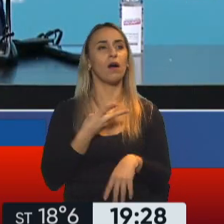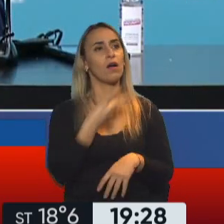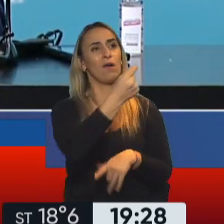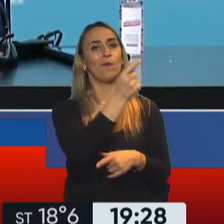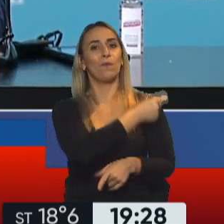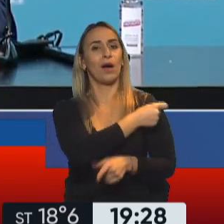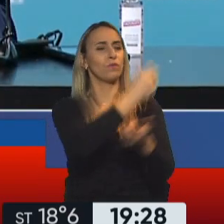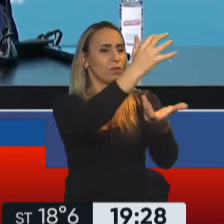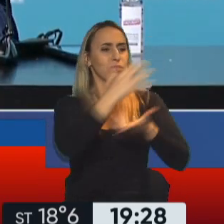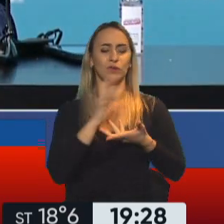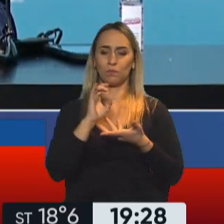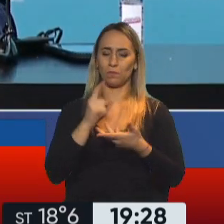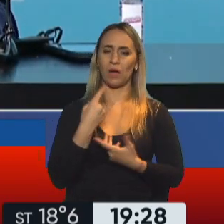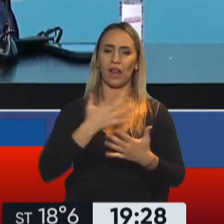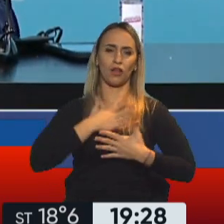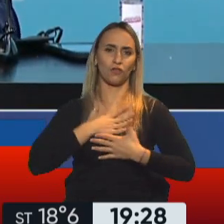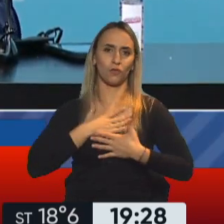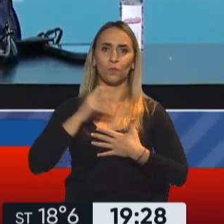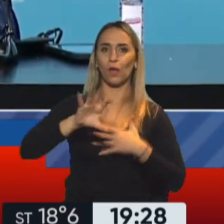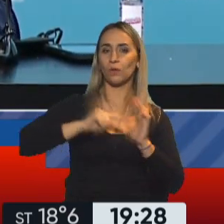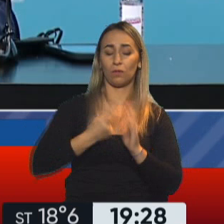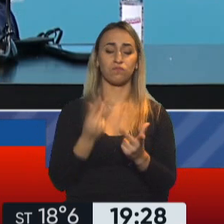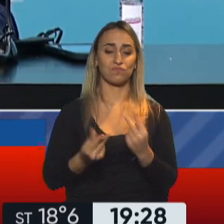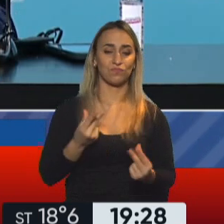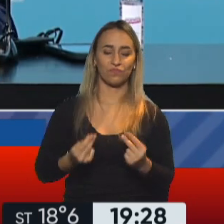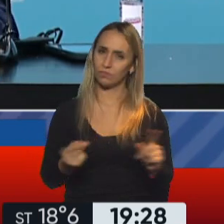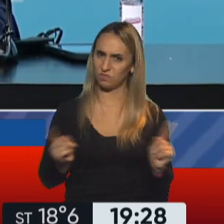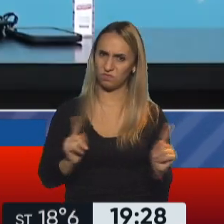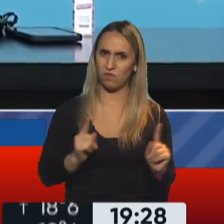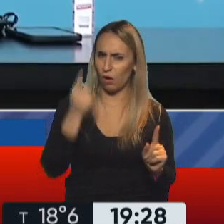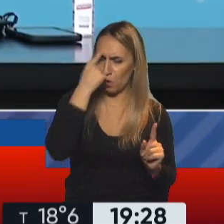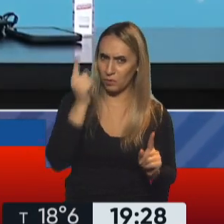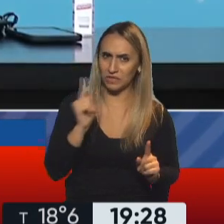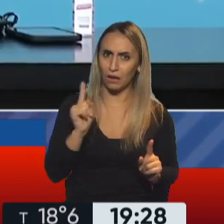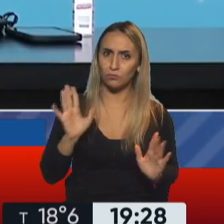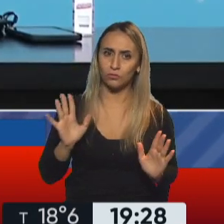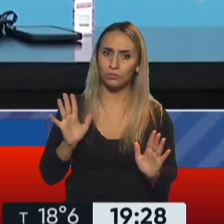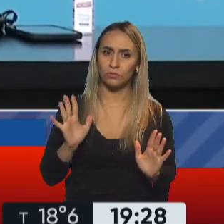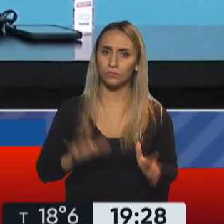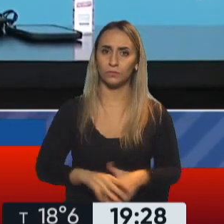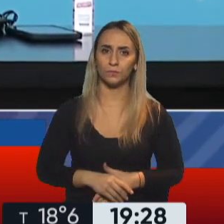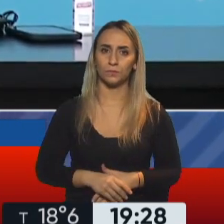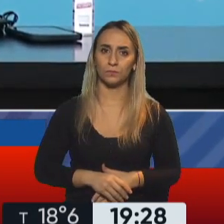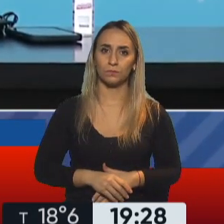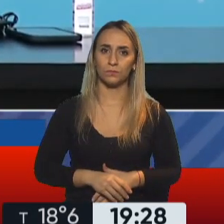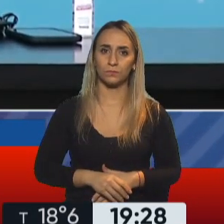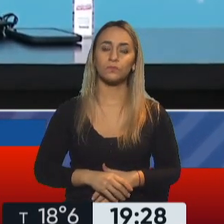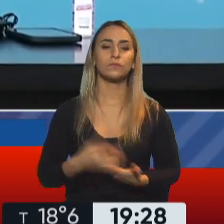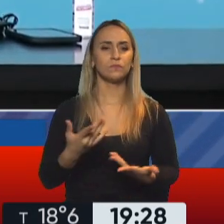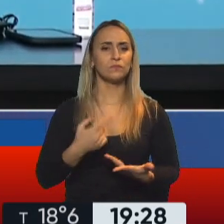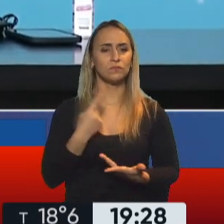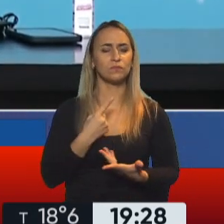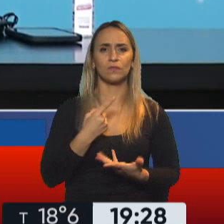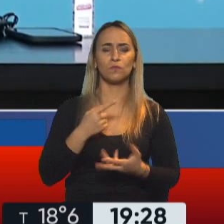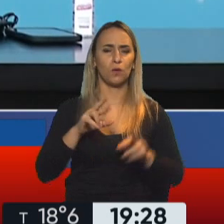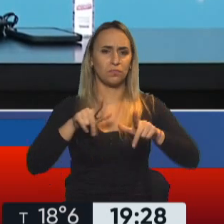vacunas para vacunar a nuestra población bonaerense, al pueblo bonaerense. Es una definición política, ética y